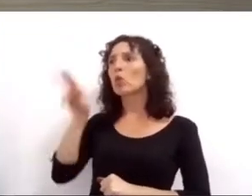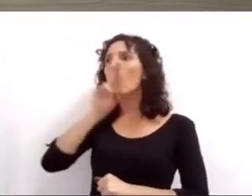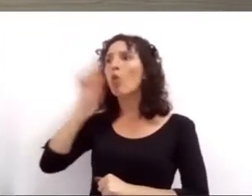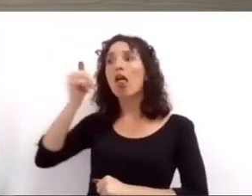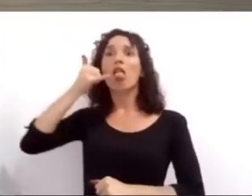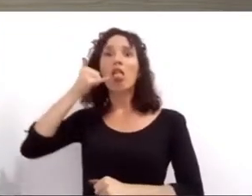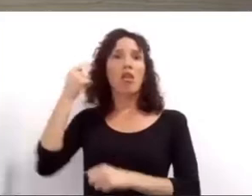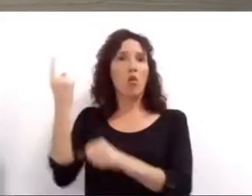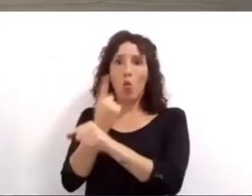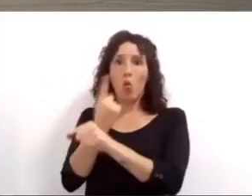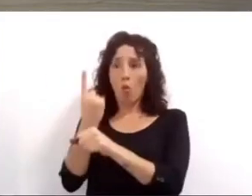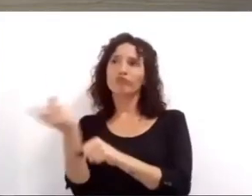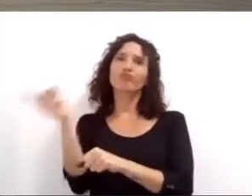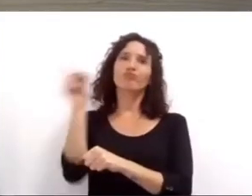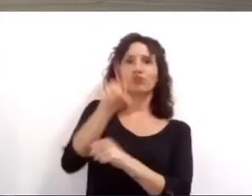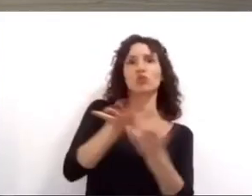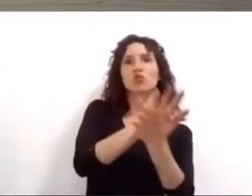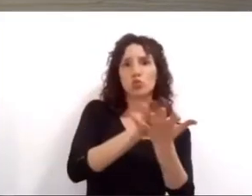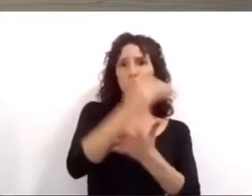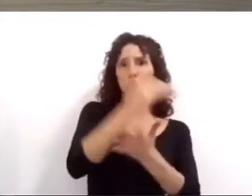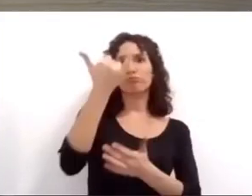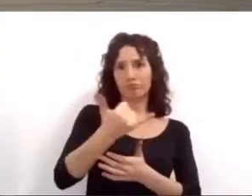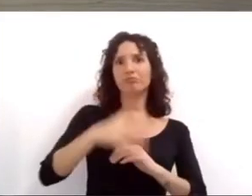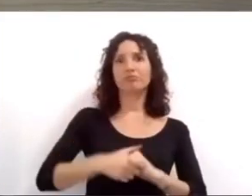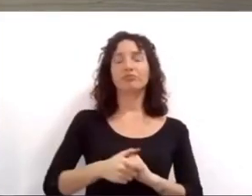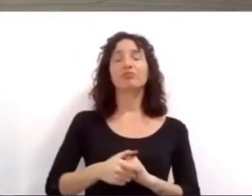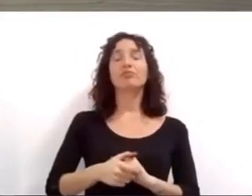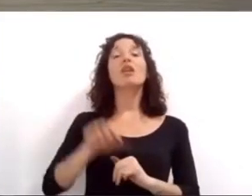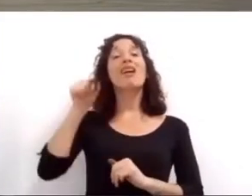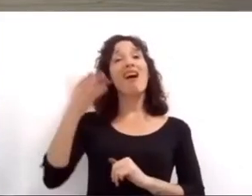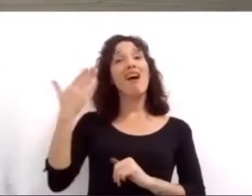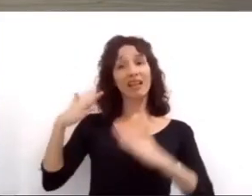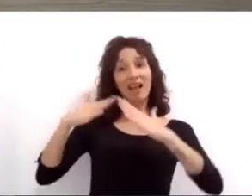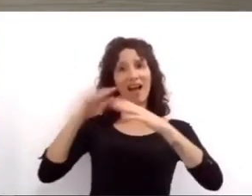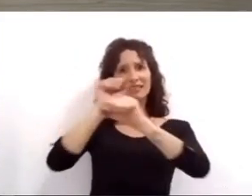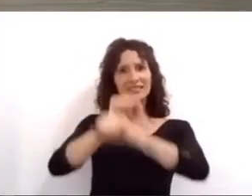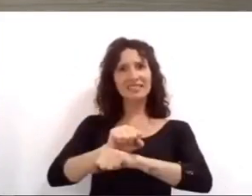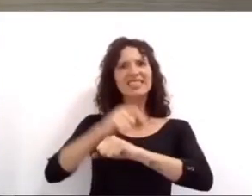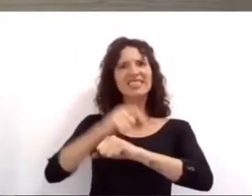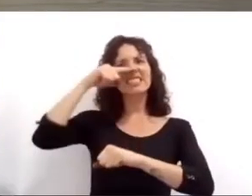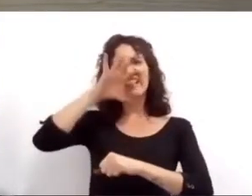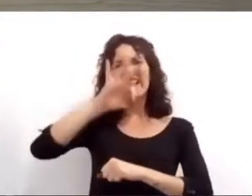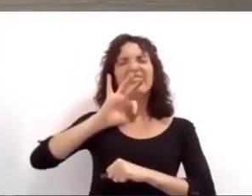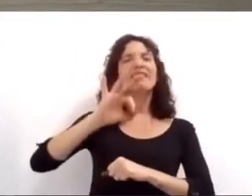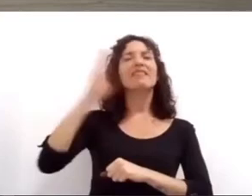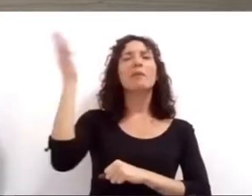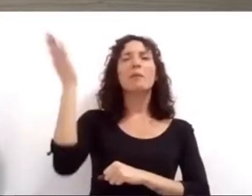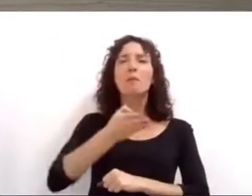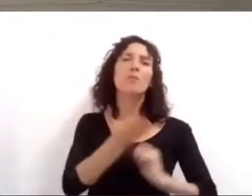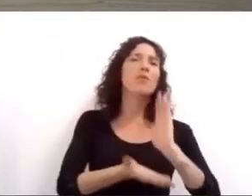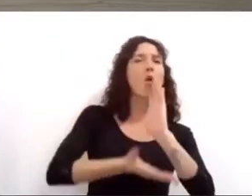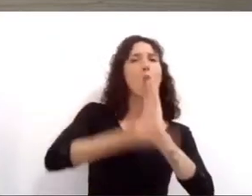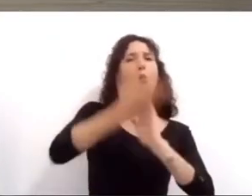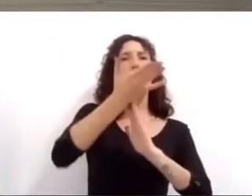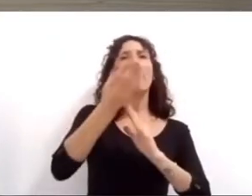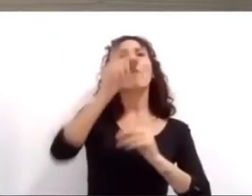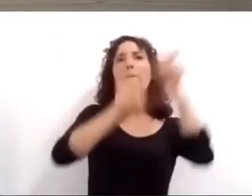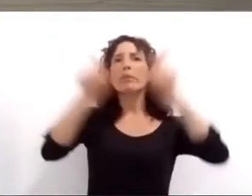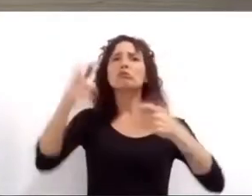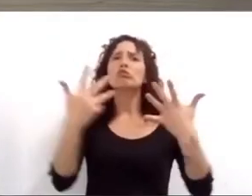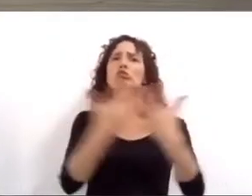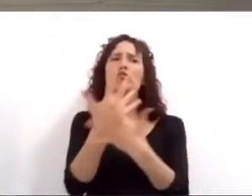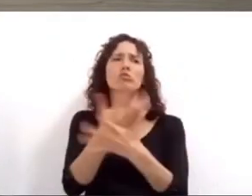durante la cuarentena aumentamos en un 70% el acompañamiento respecto a los mismos meses del año anterior